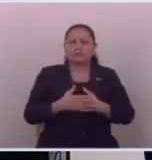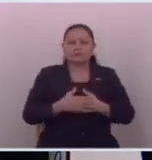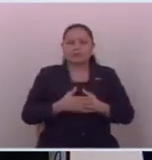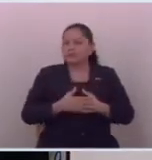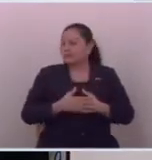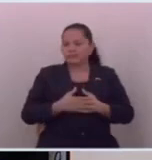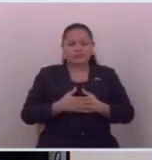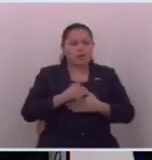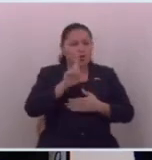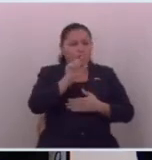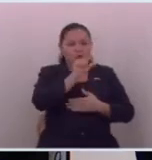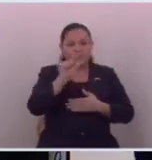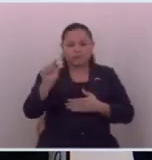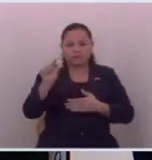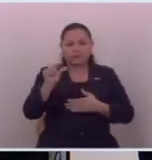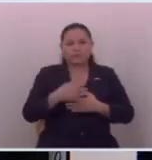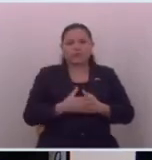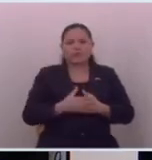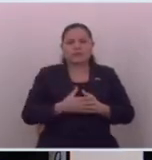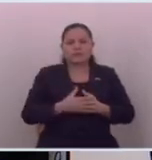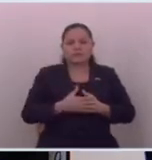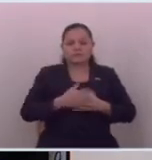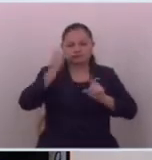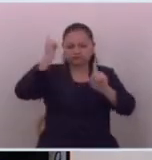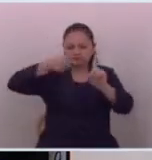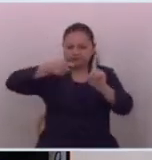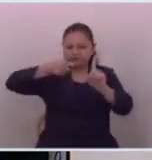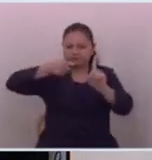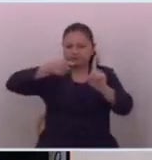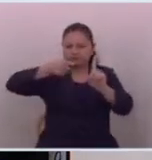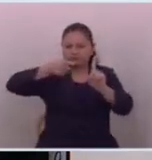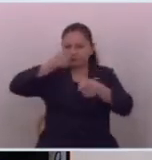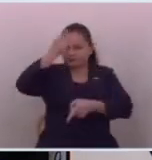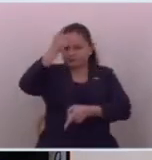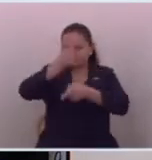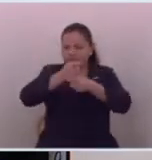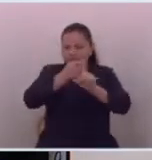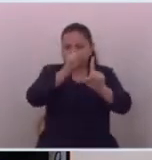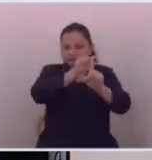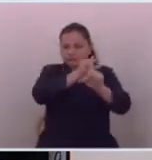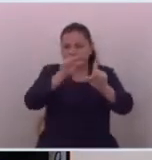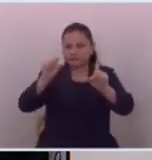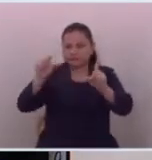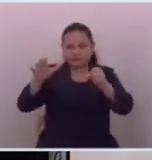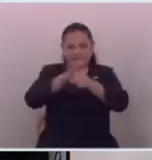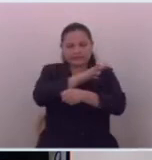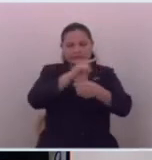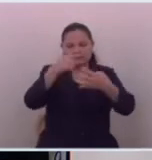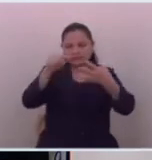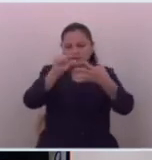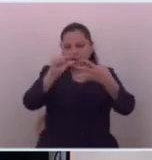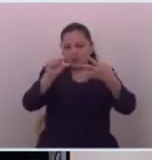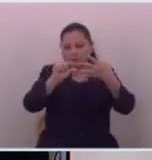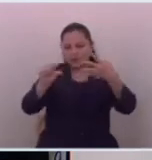no un nombre señalen pero señalen bien señalen con nombre y apellido digan quien